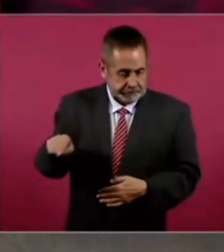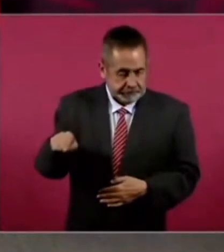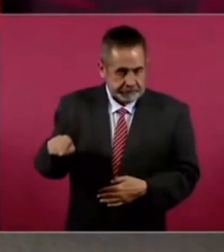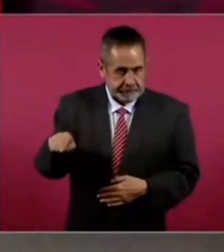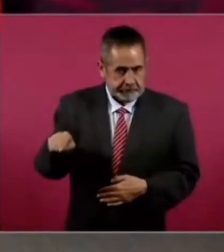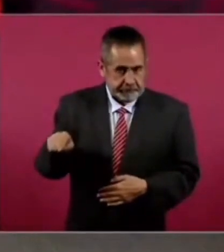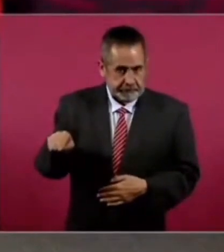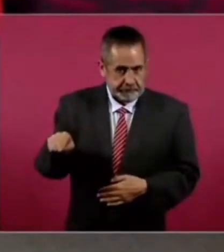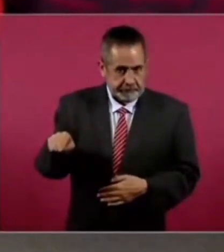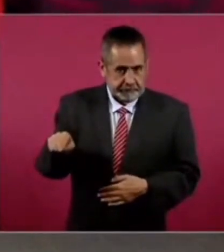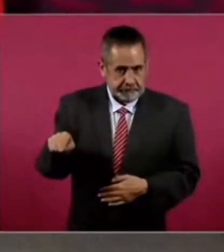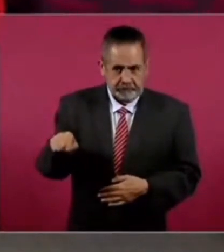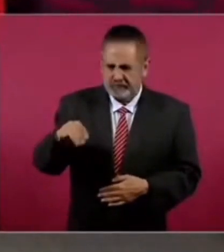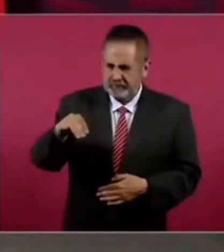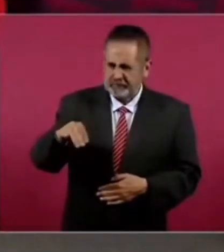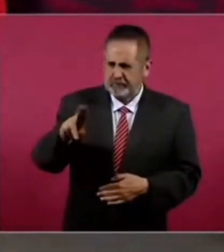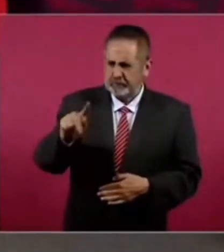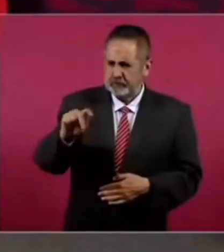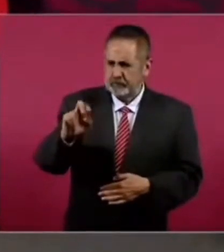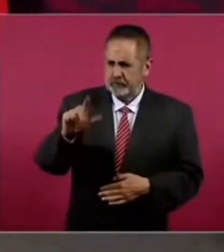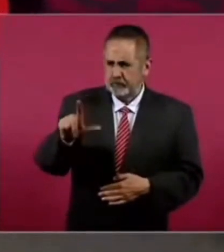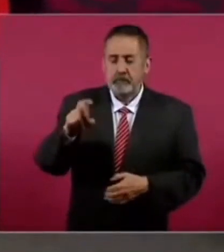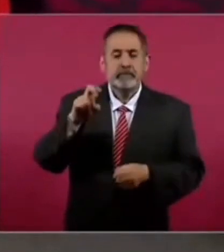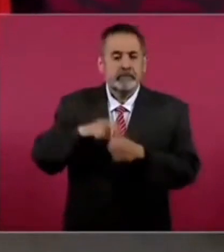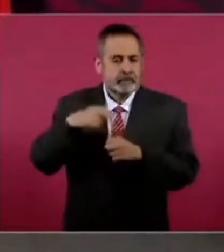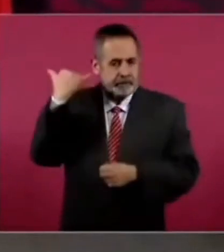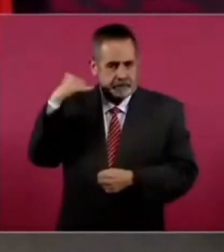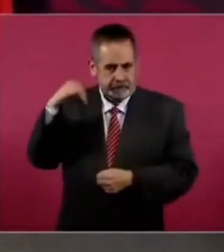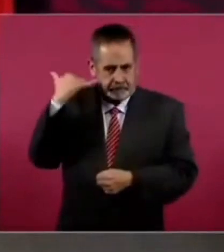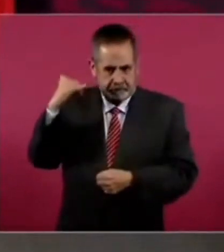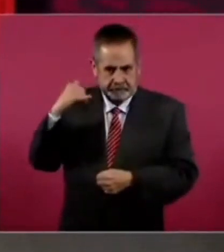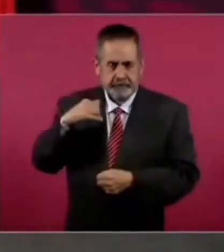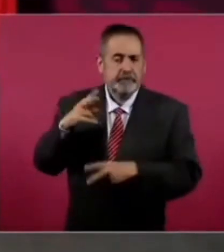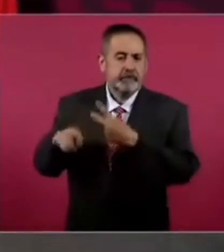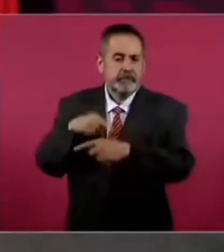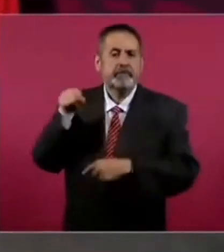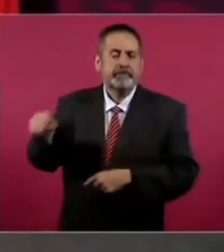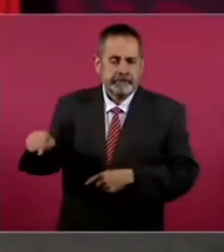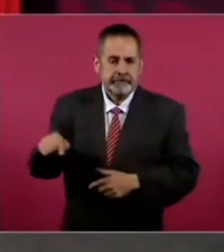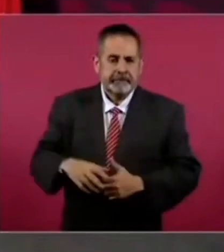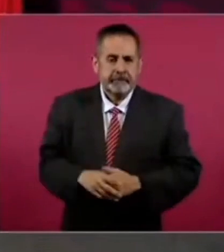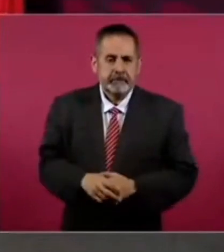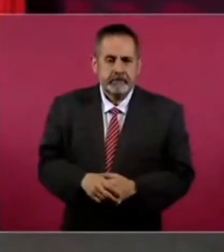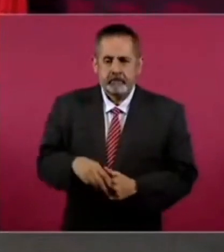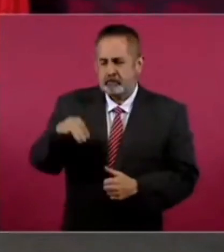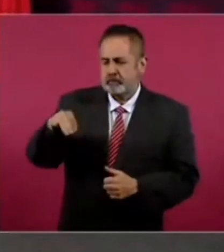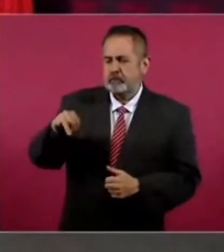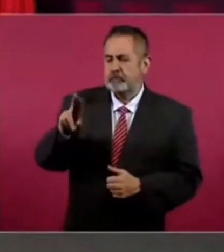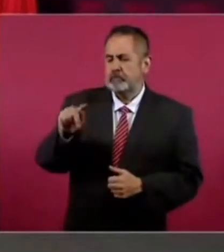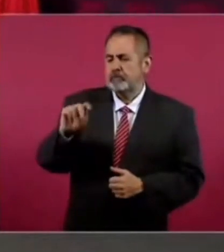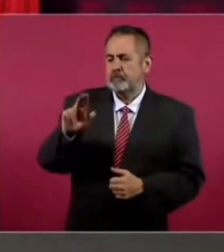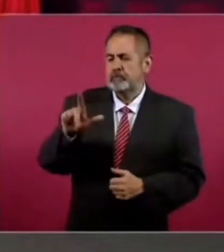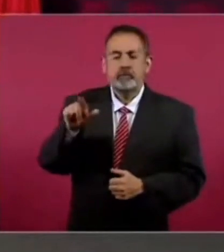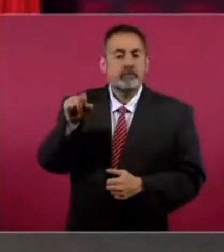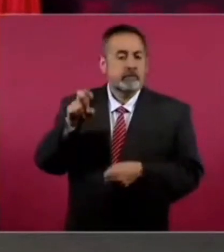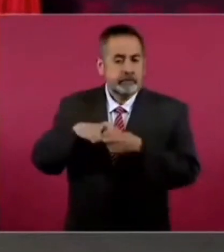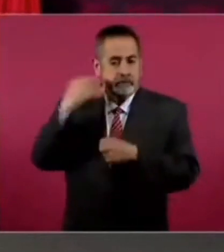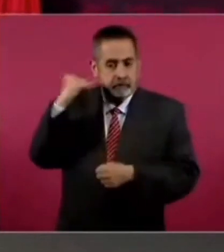de Motul, Yucatán, de Motul, porque